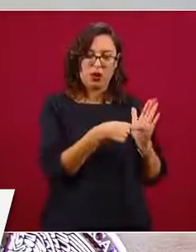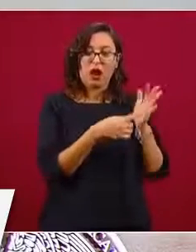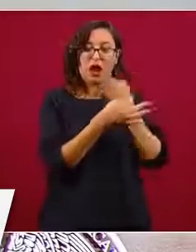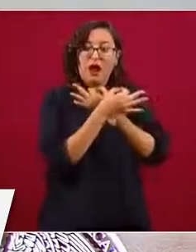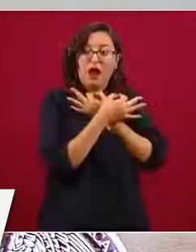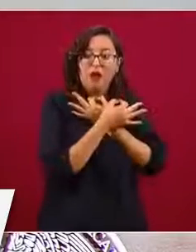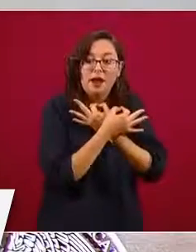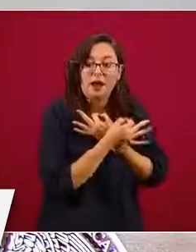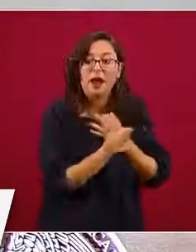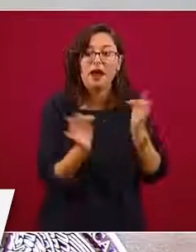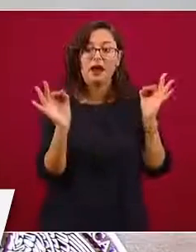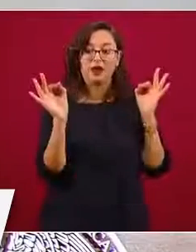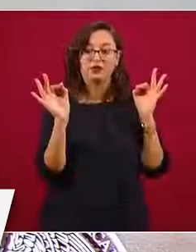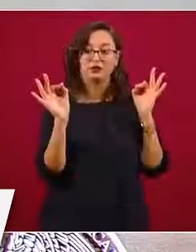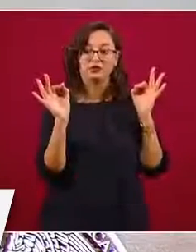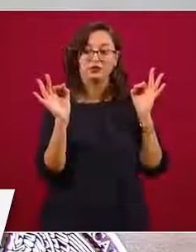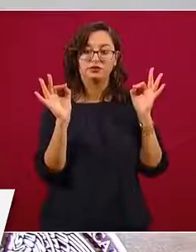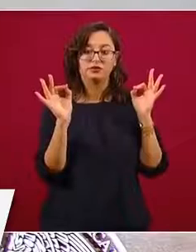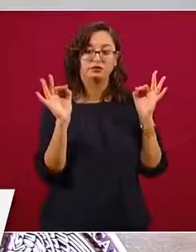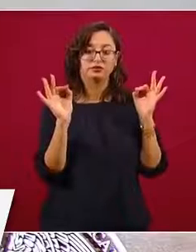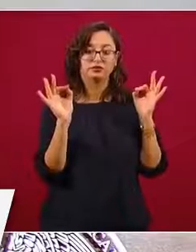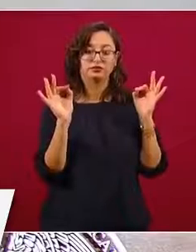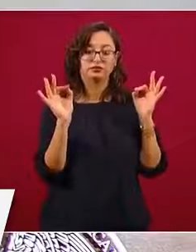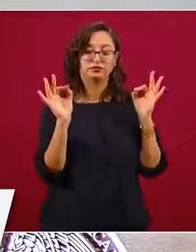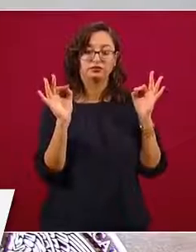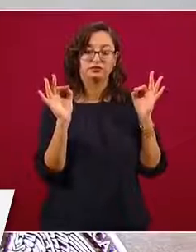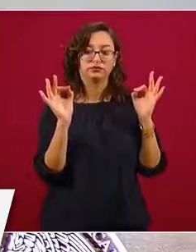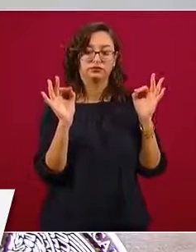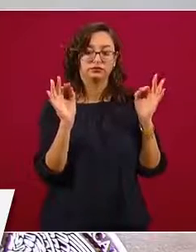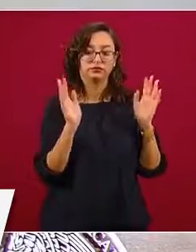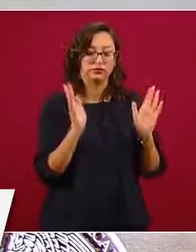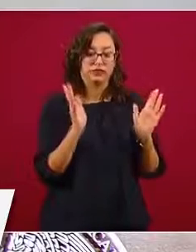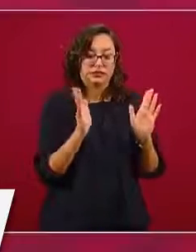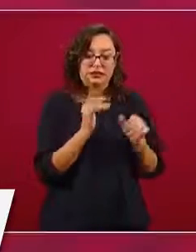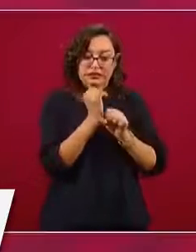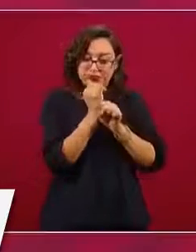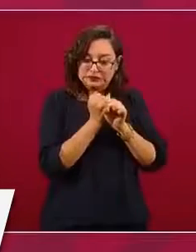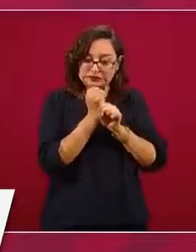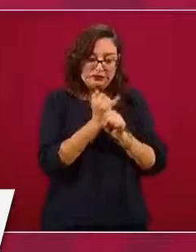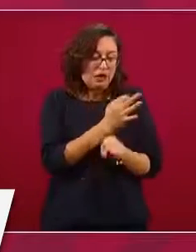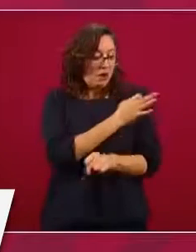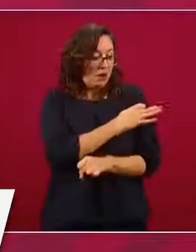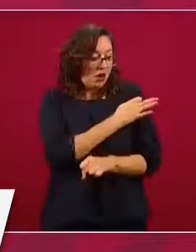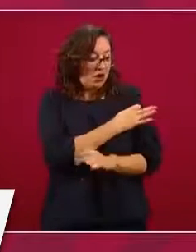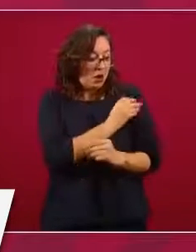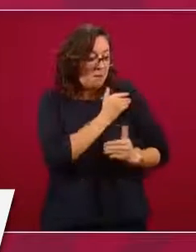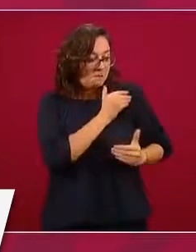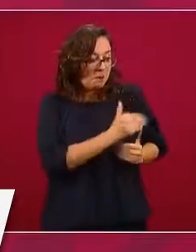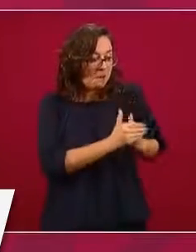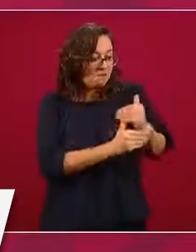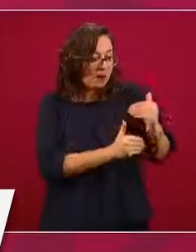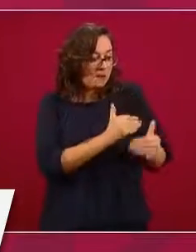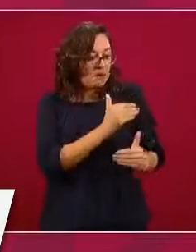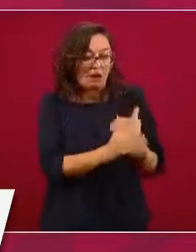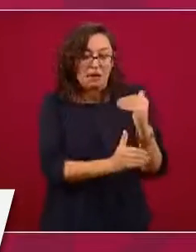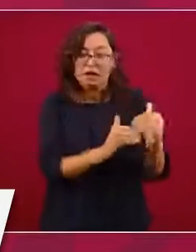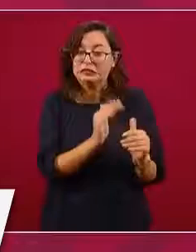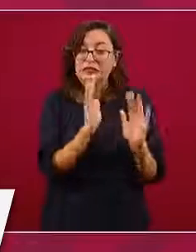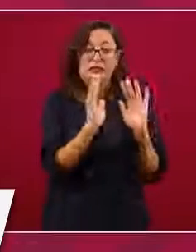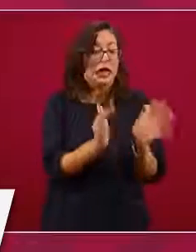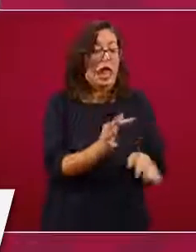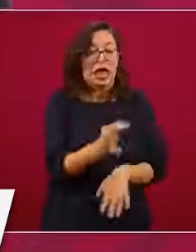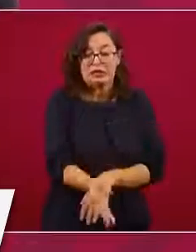llevaba avanzada la investigación para una vacuna